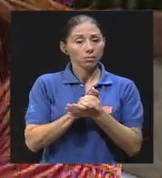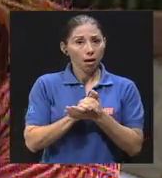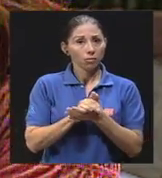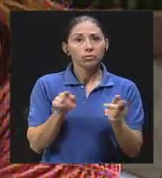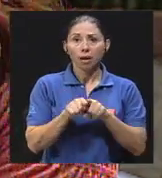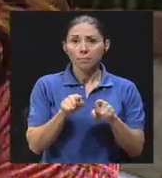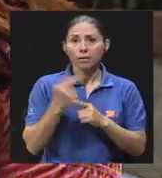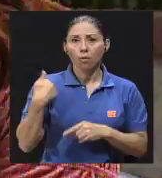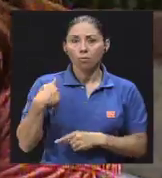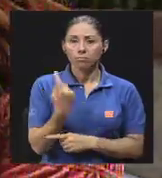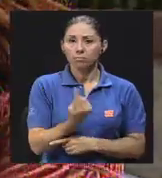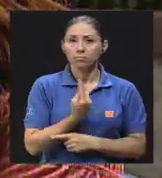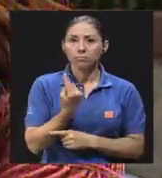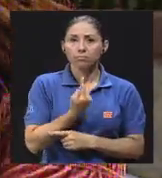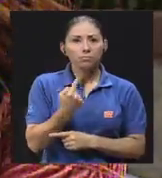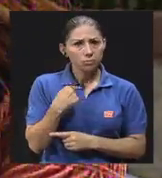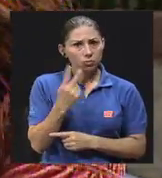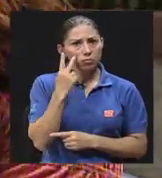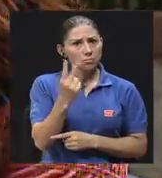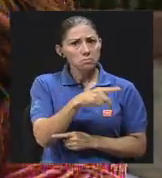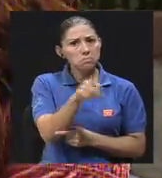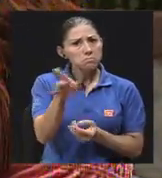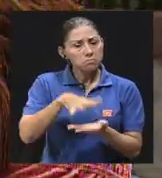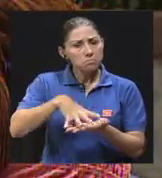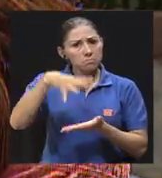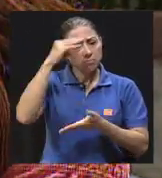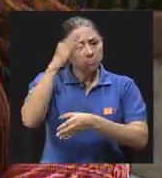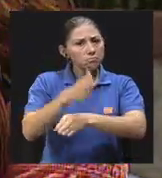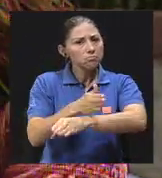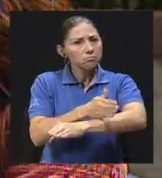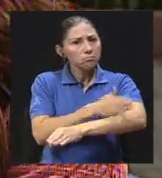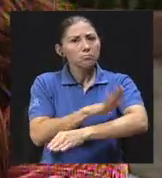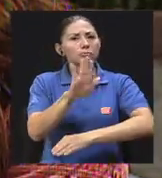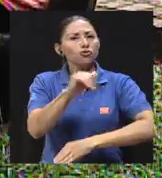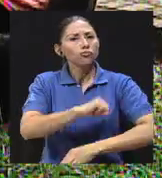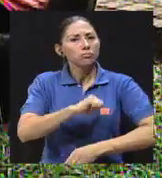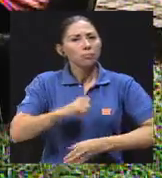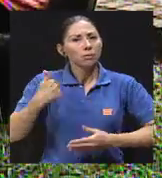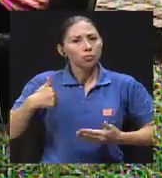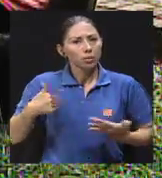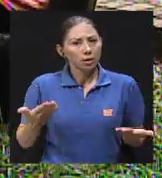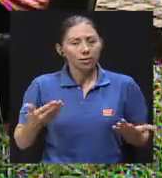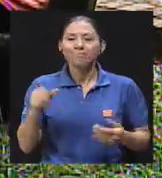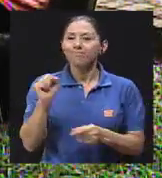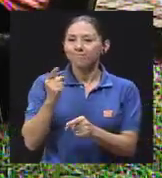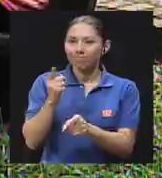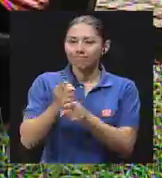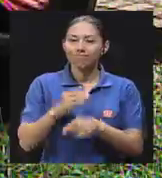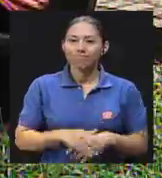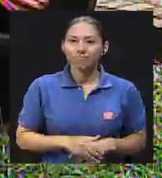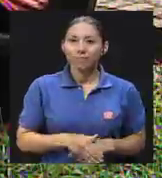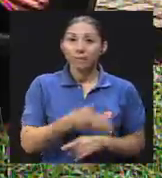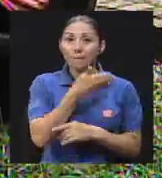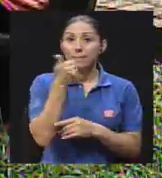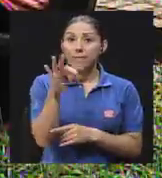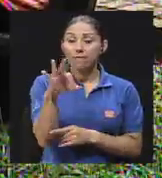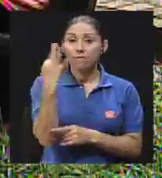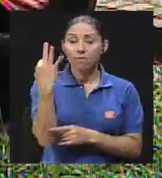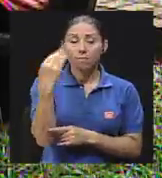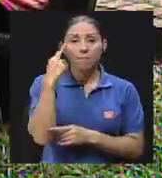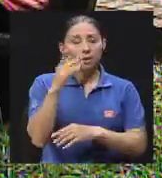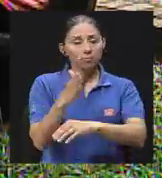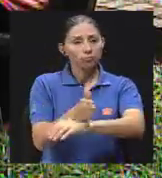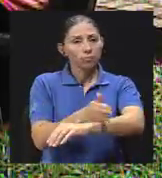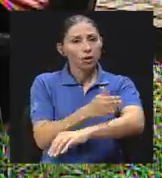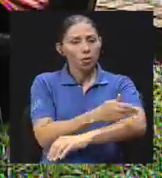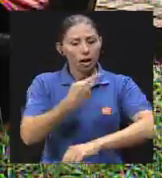he visto en este instituto donde aprenden mucho a mejorar su masculinidad. Exactamente. La mejor forma de mejorar nuestra